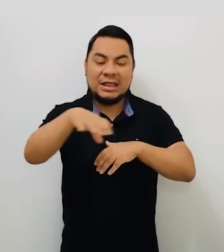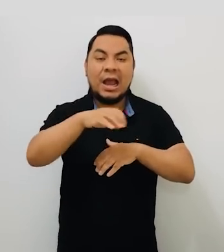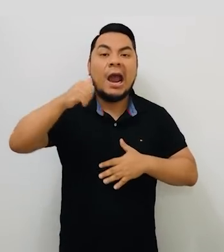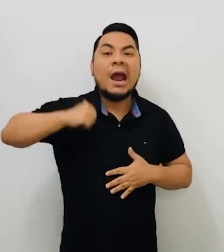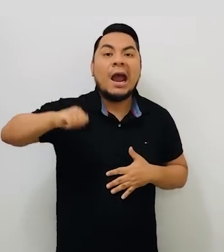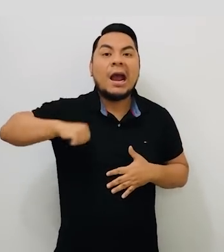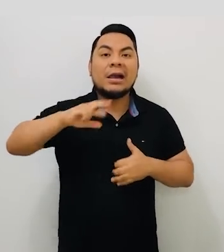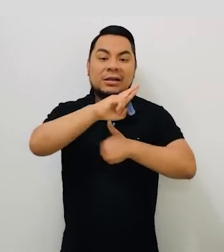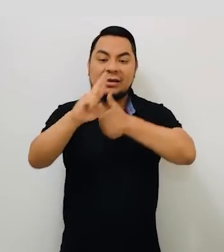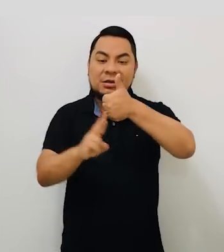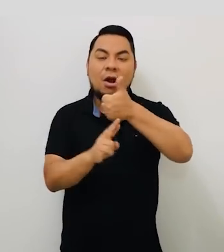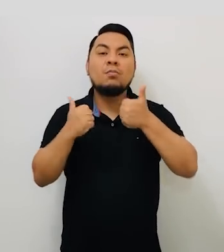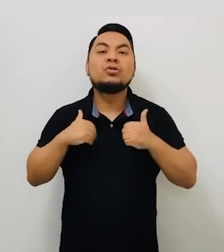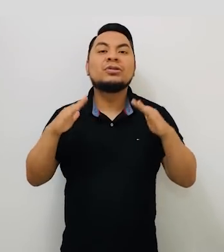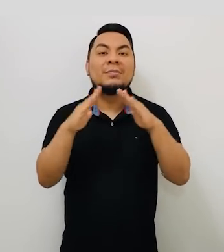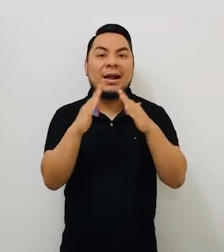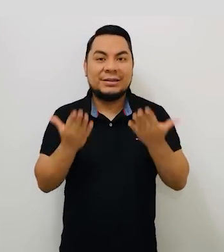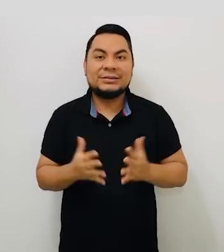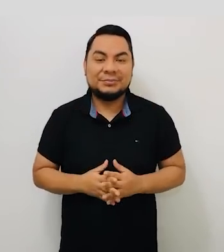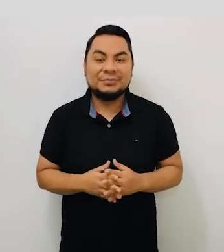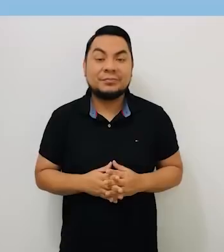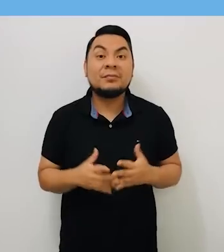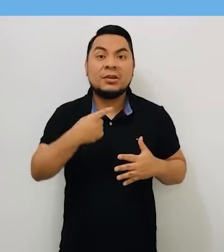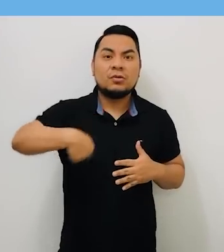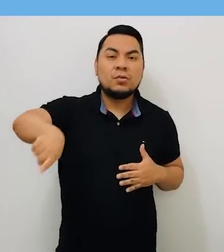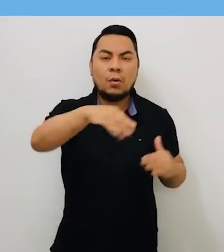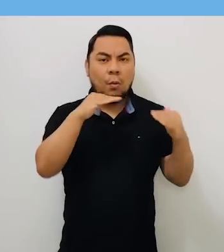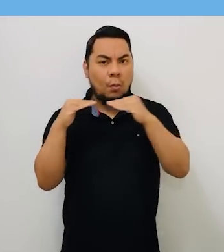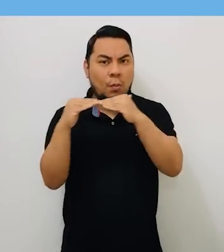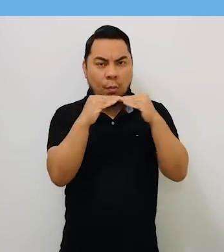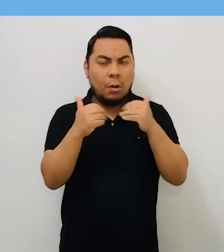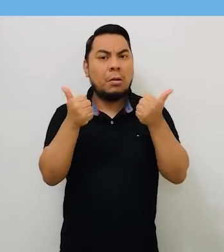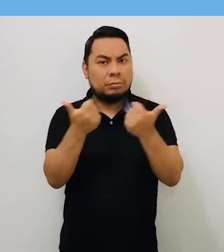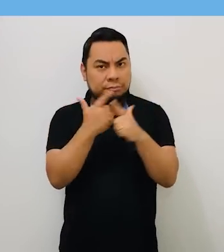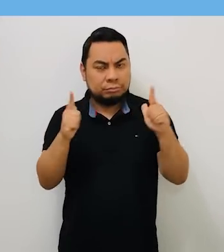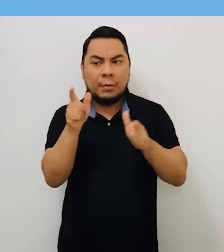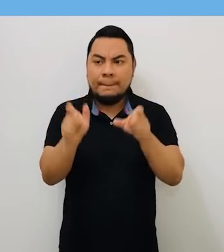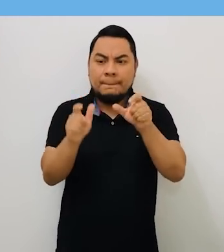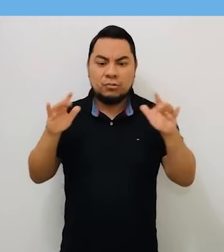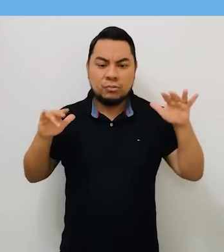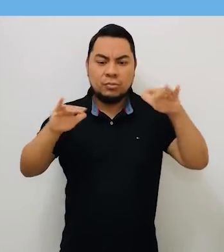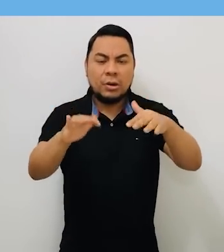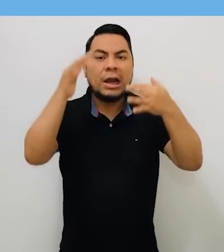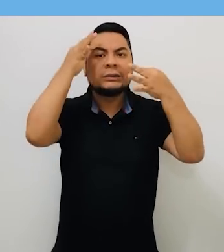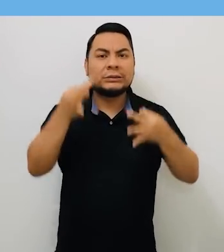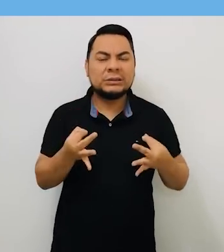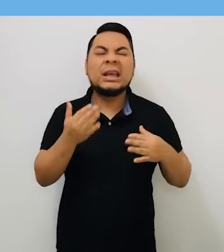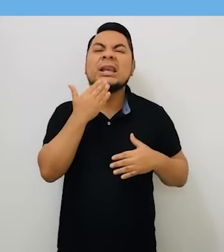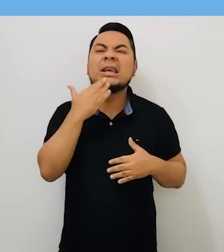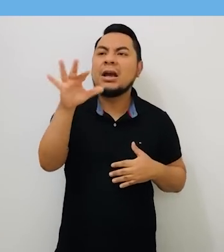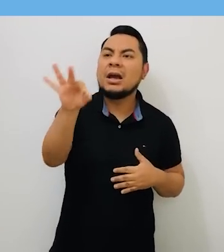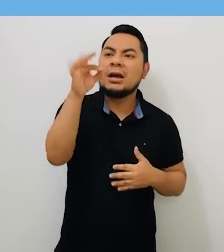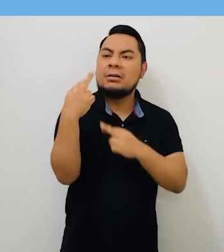distritos, alcaldes y regidores municipales. En democracia, la ciudadanía tiene el poder de